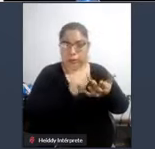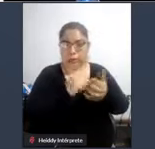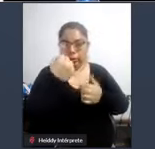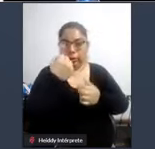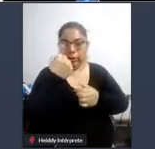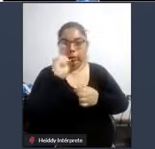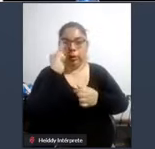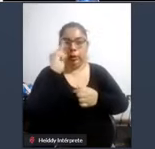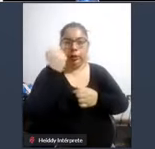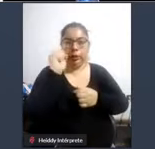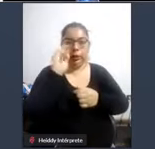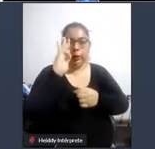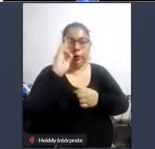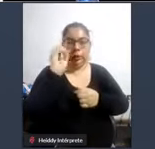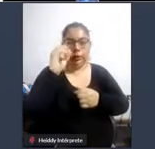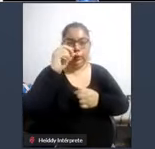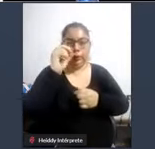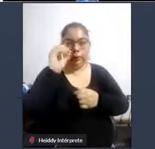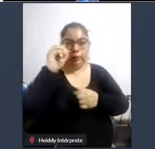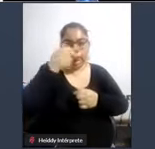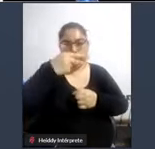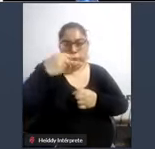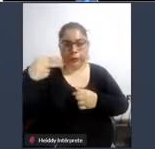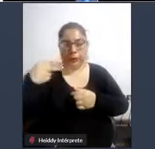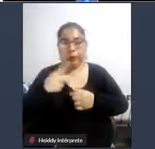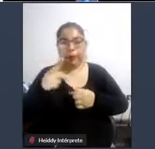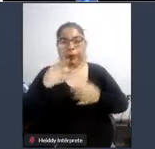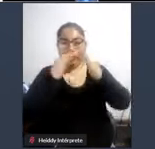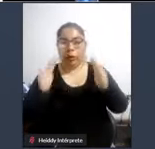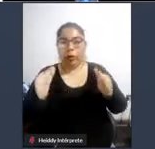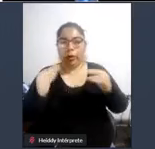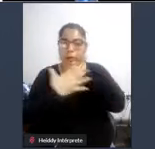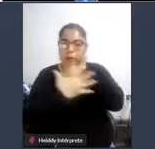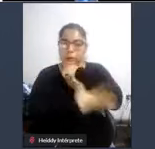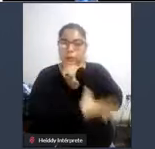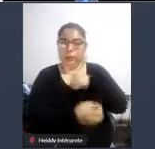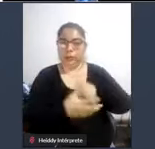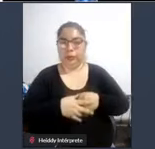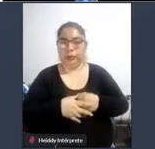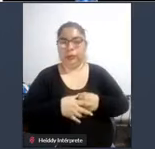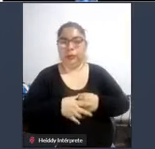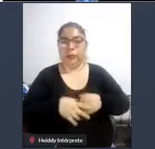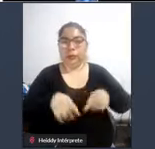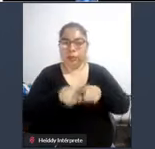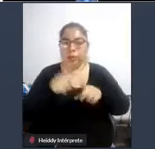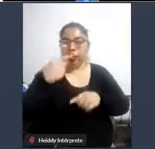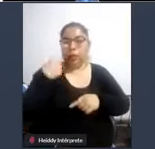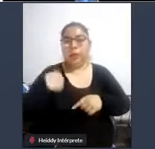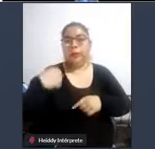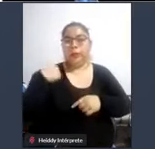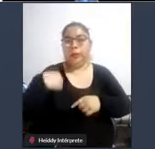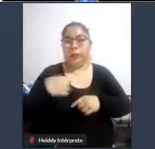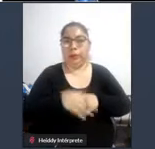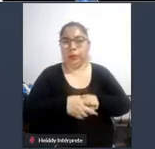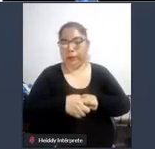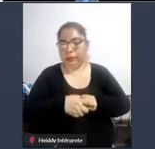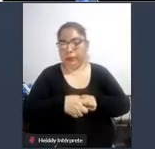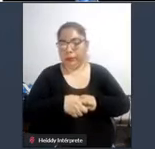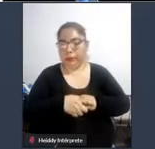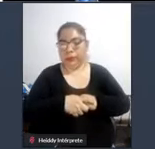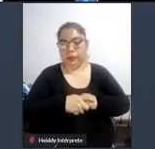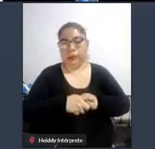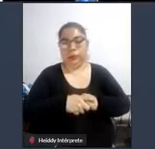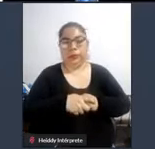que es el sistema de información de hogares y eso también se hace en la municipalidad en forma presencial